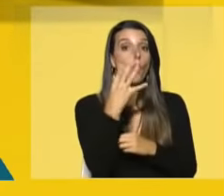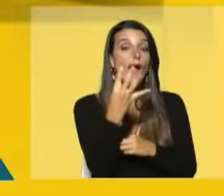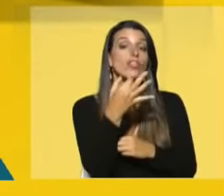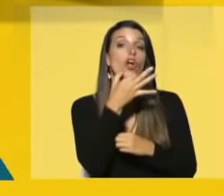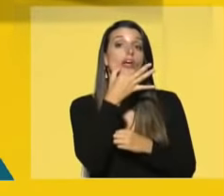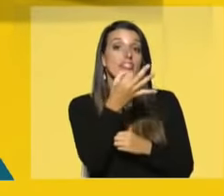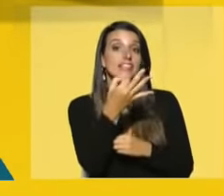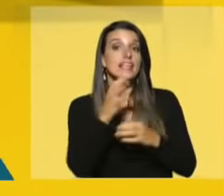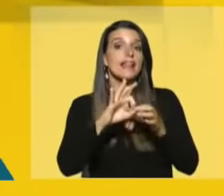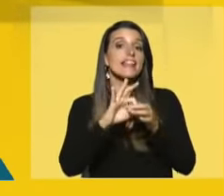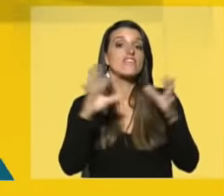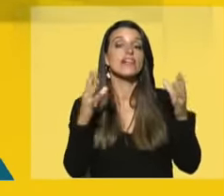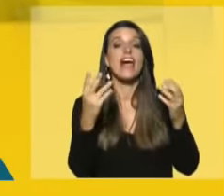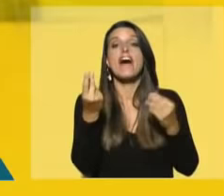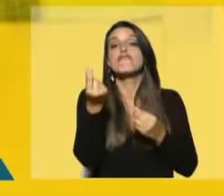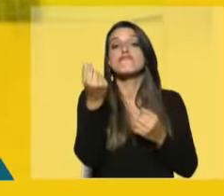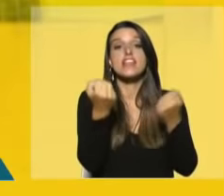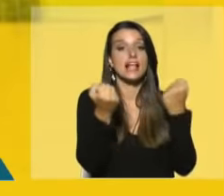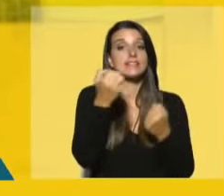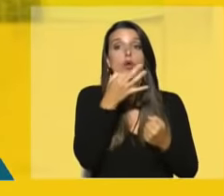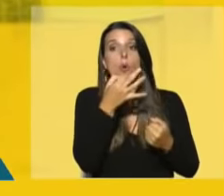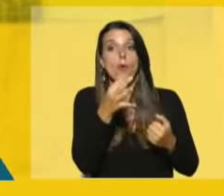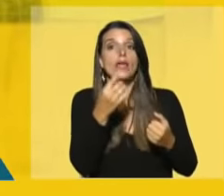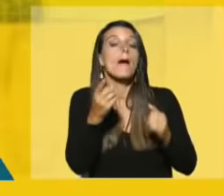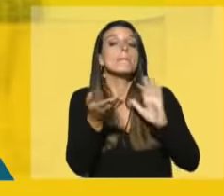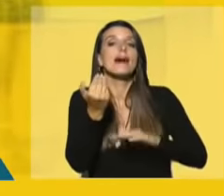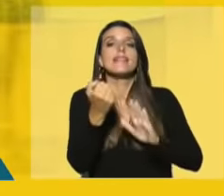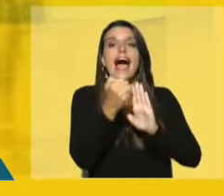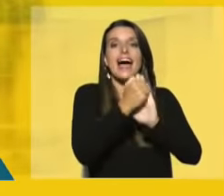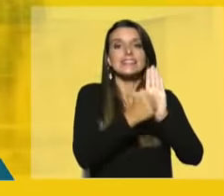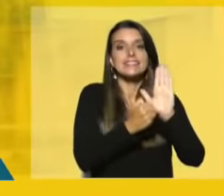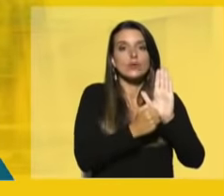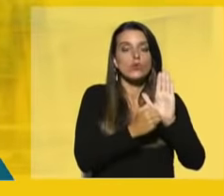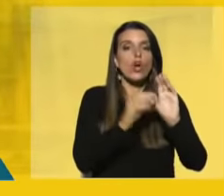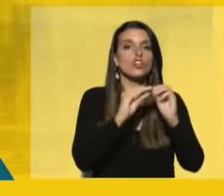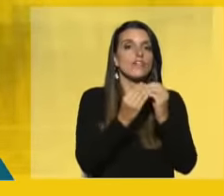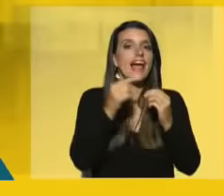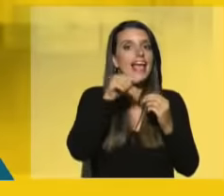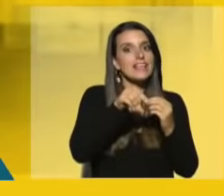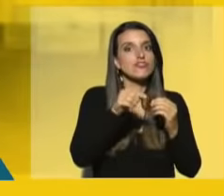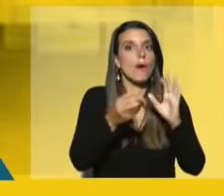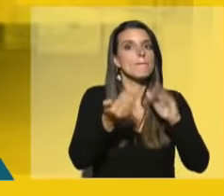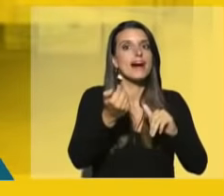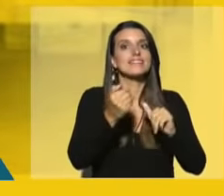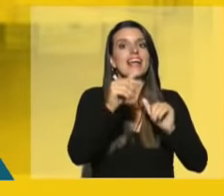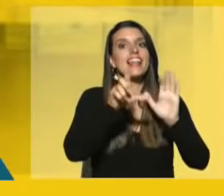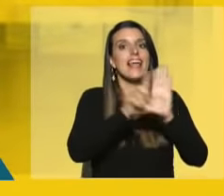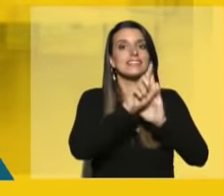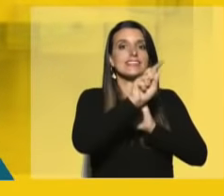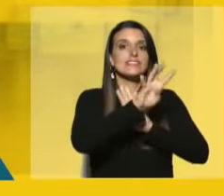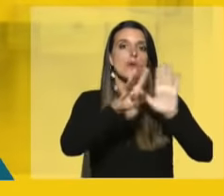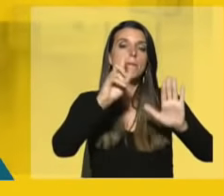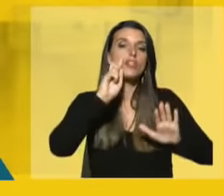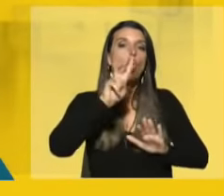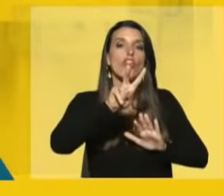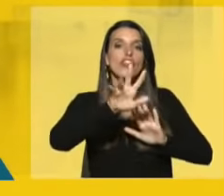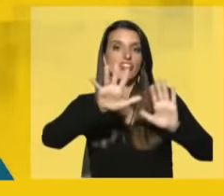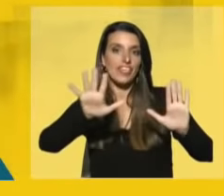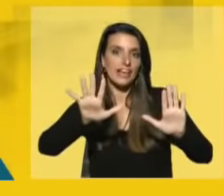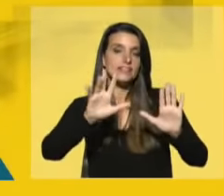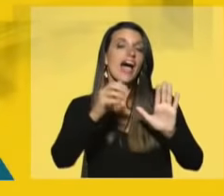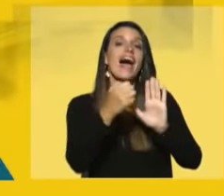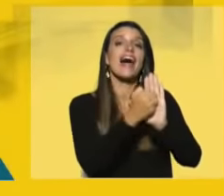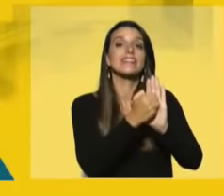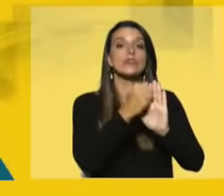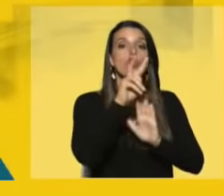denominado como libertad financiera y los artículos más debatidos han sido los modificatorios de la Ley 19.210. El